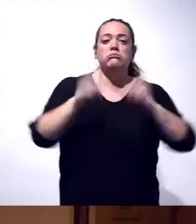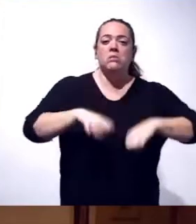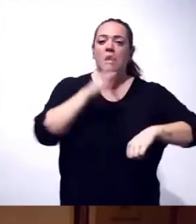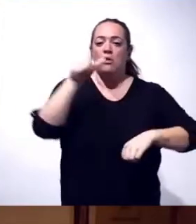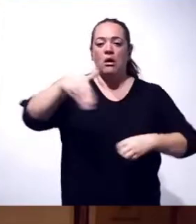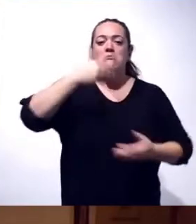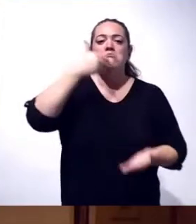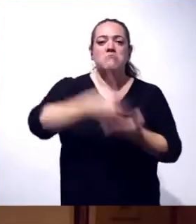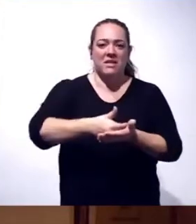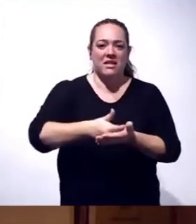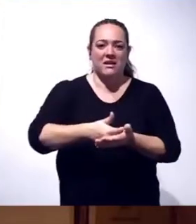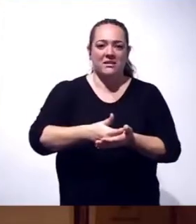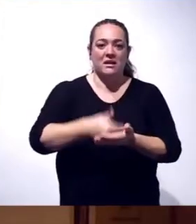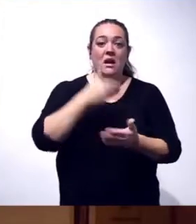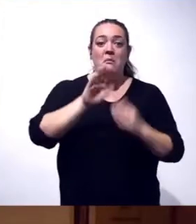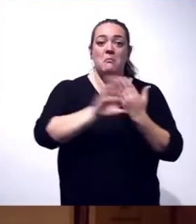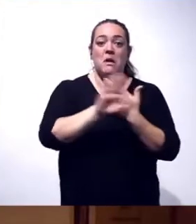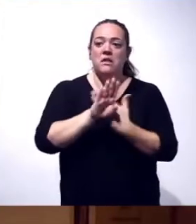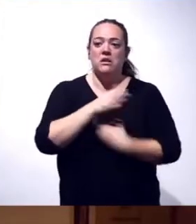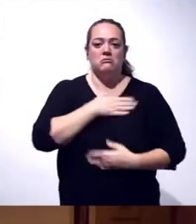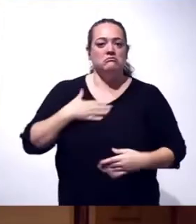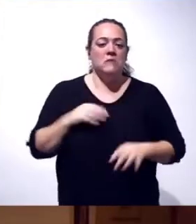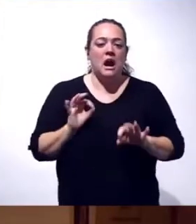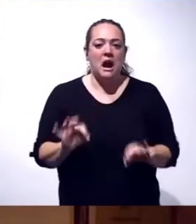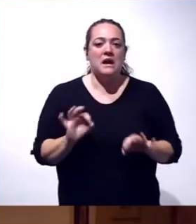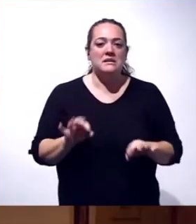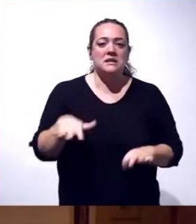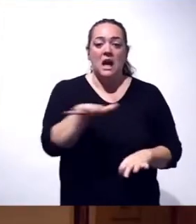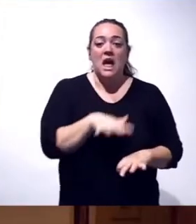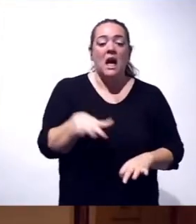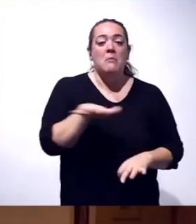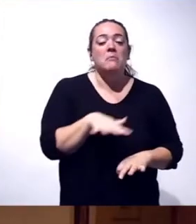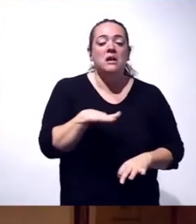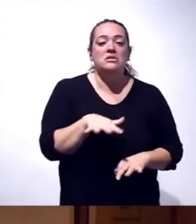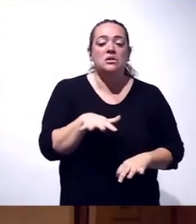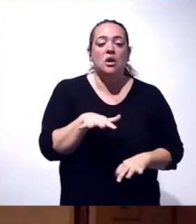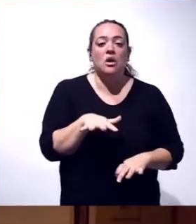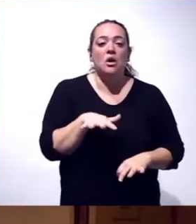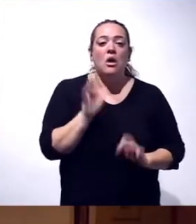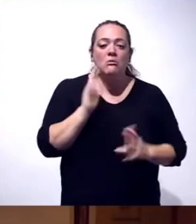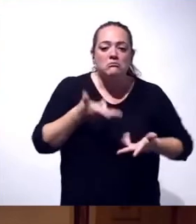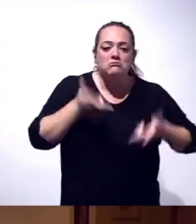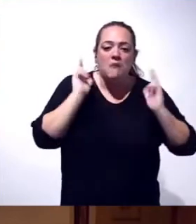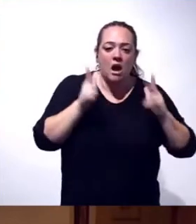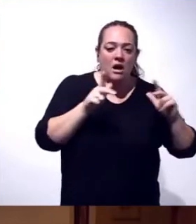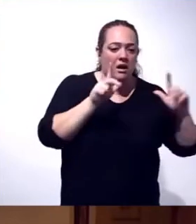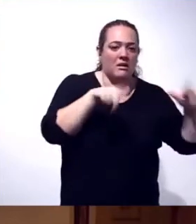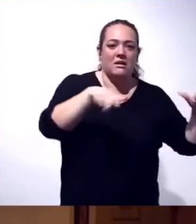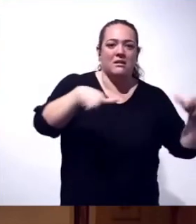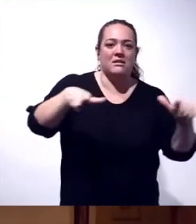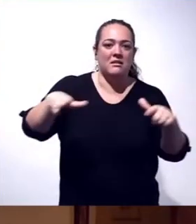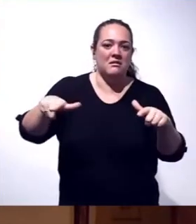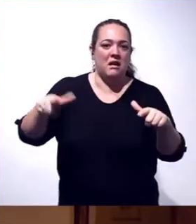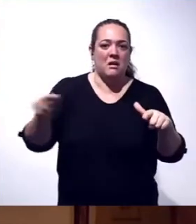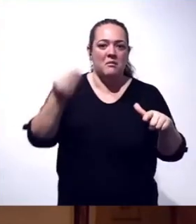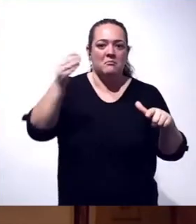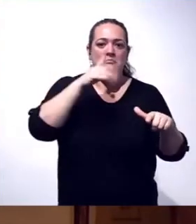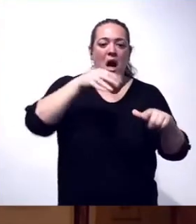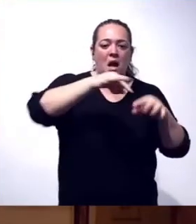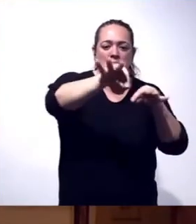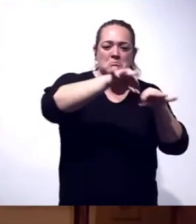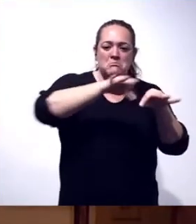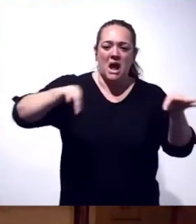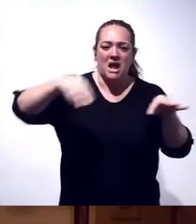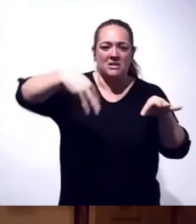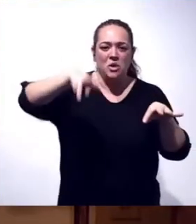pedido, porque así también lo quieren los vecinos, un espacio que tiene mayor disponibilidad habitacional, que tiene mayores números de metros